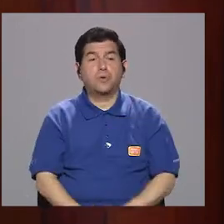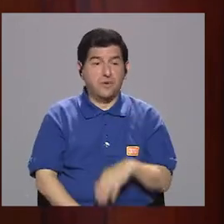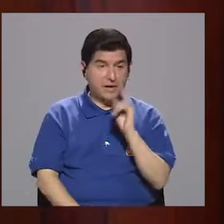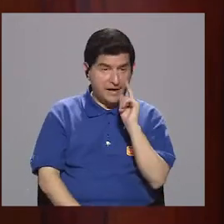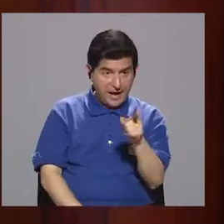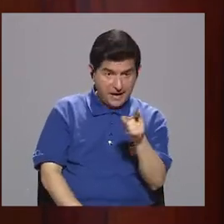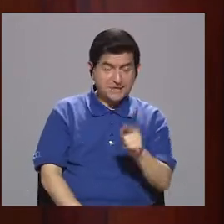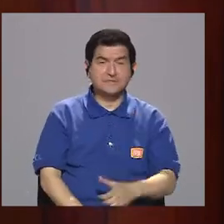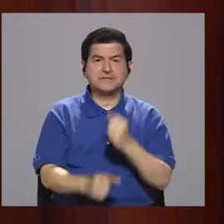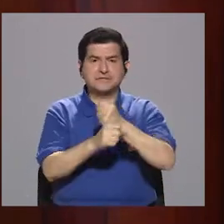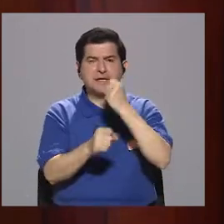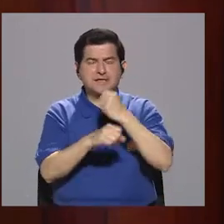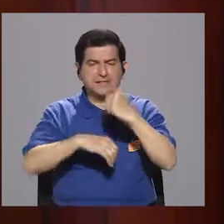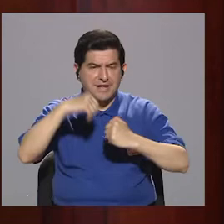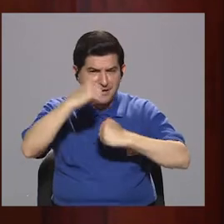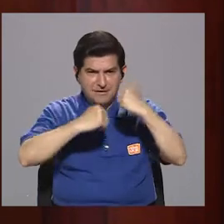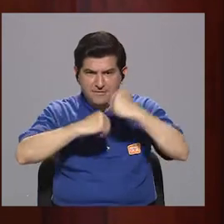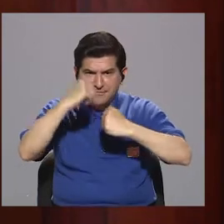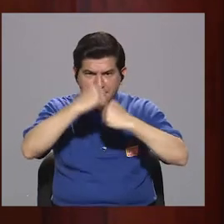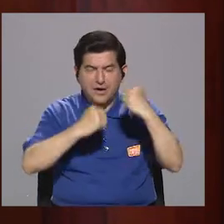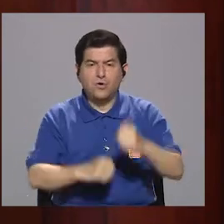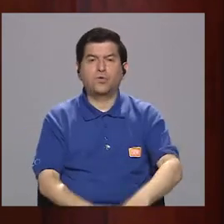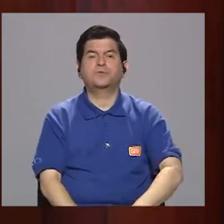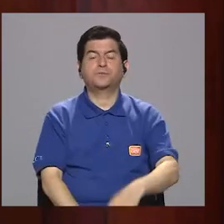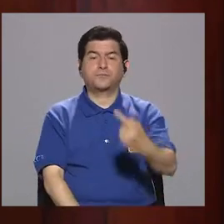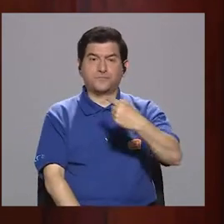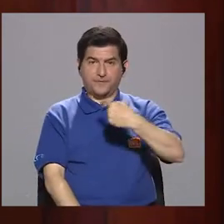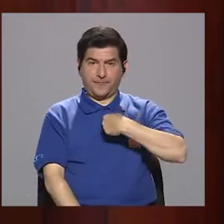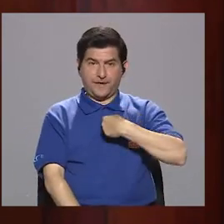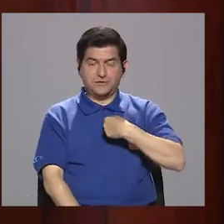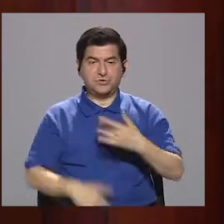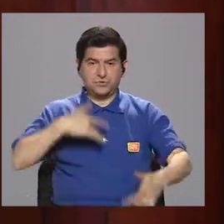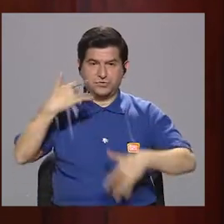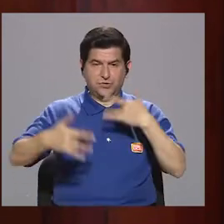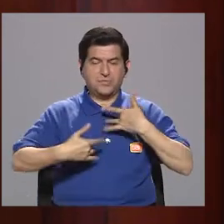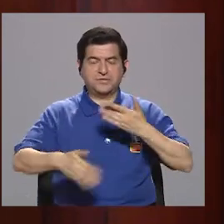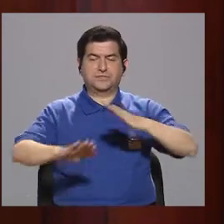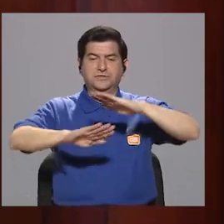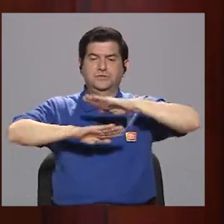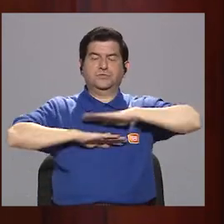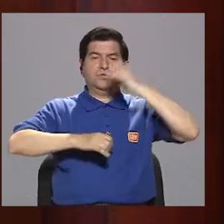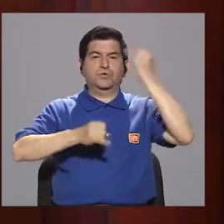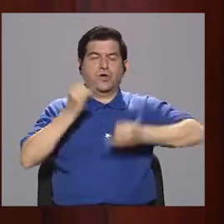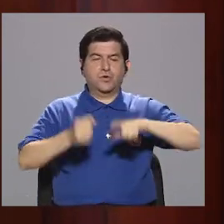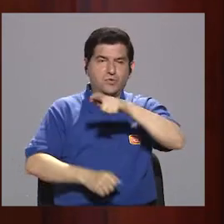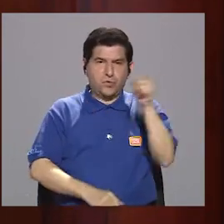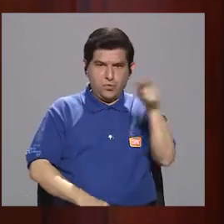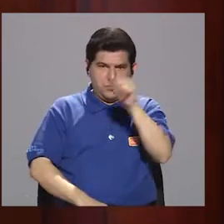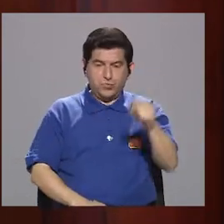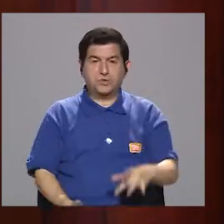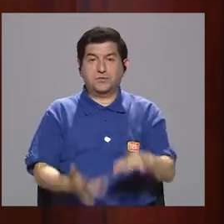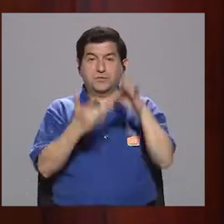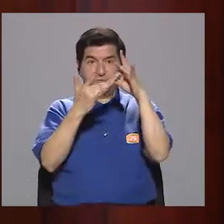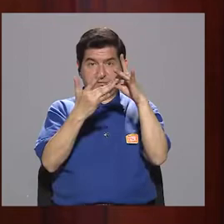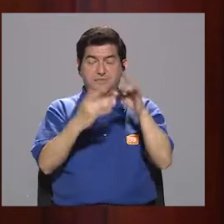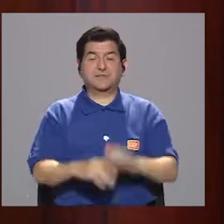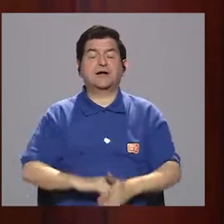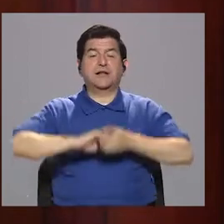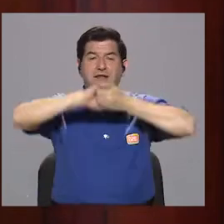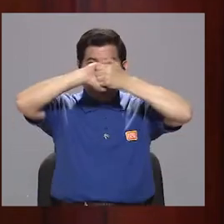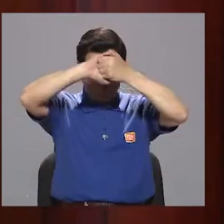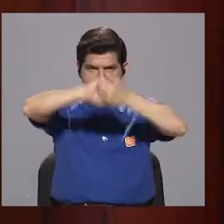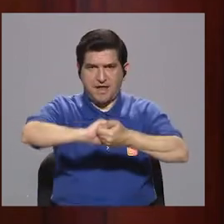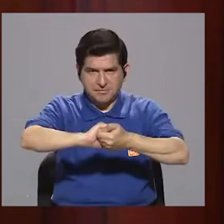eso es una de las obras de infraestructura de las que yo me siento más satisfecho de los últimos meses, sobre todo por esa